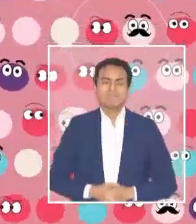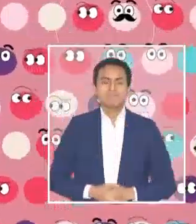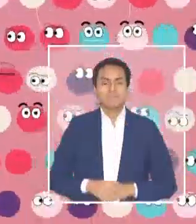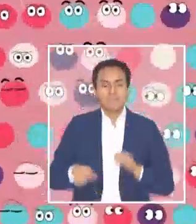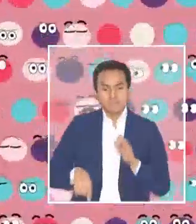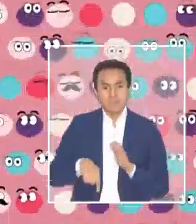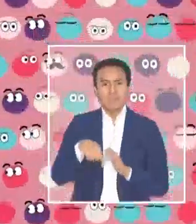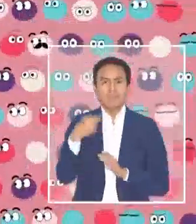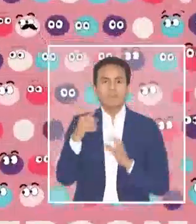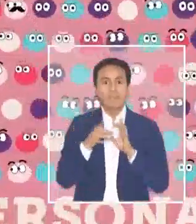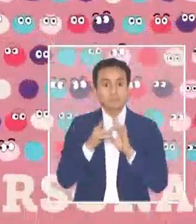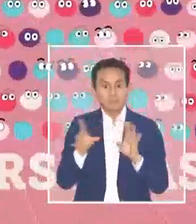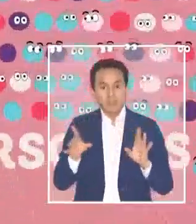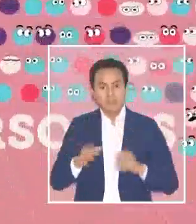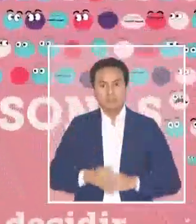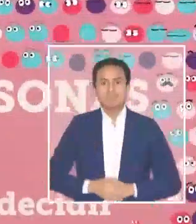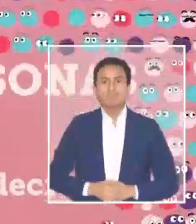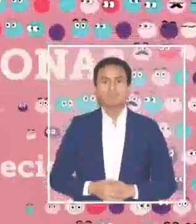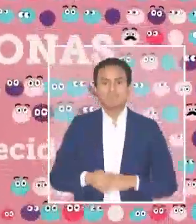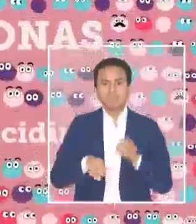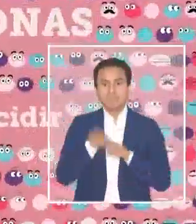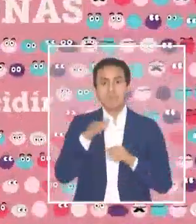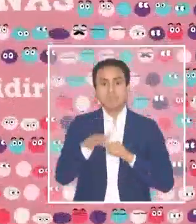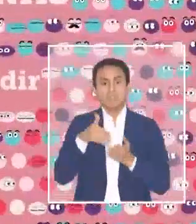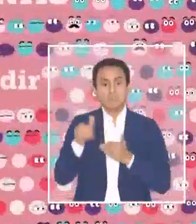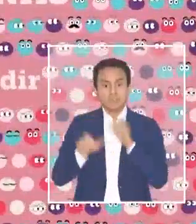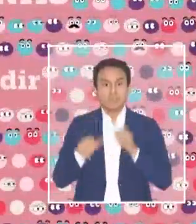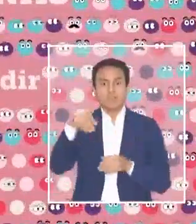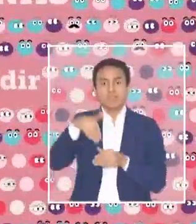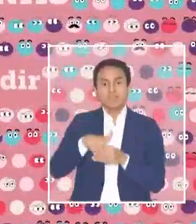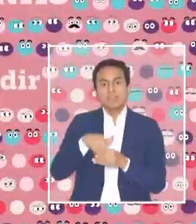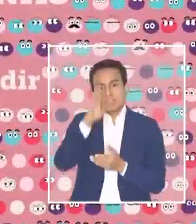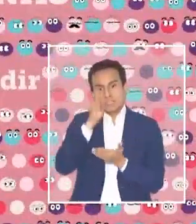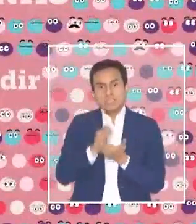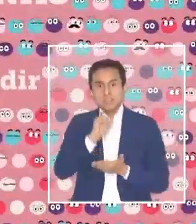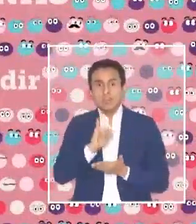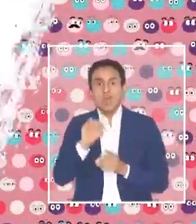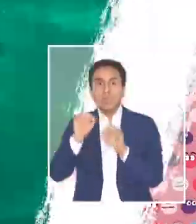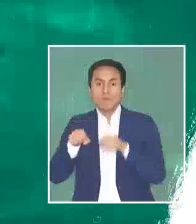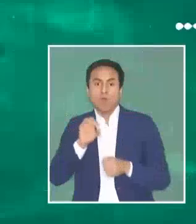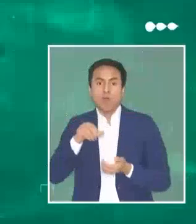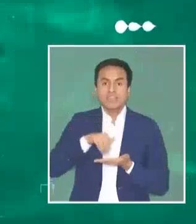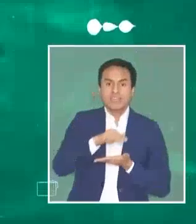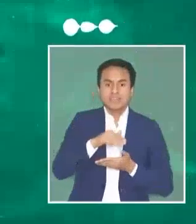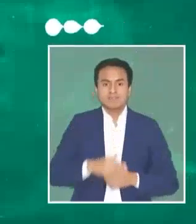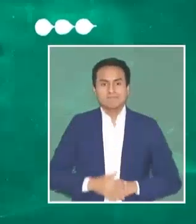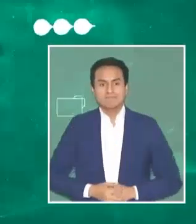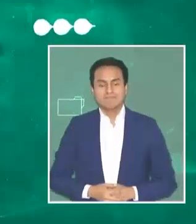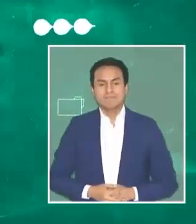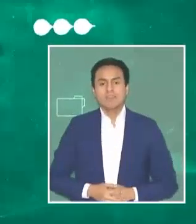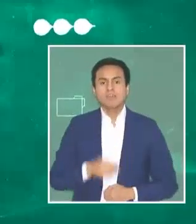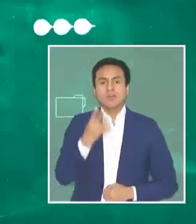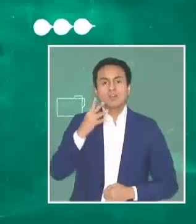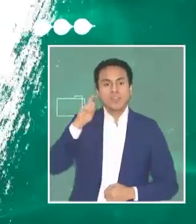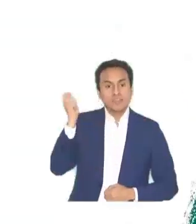personas y por primera vez en democracia. Más de 15 millones podrán decidir si votan a prueba o rechazo. El 4 de